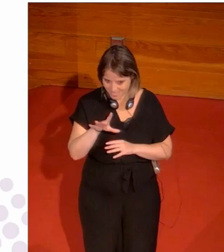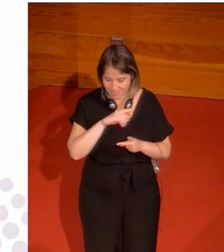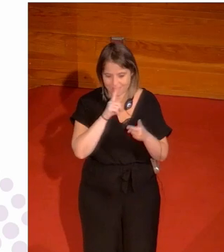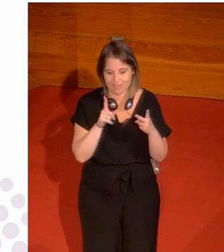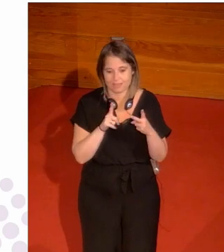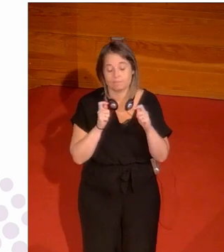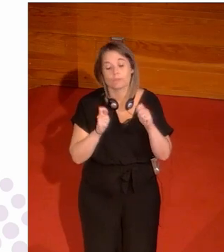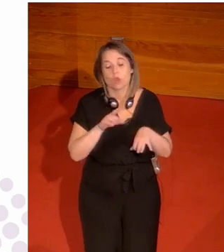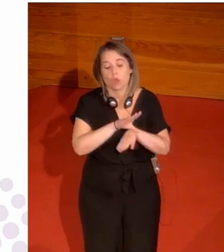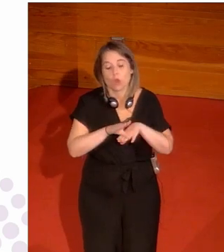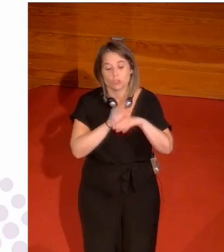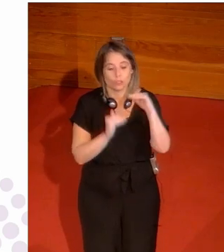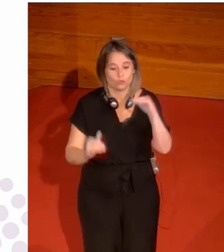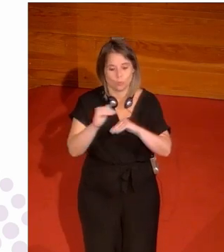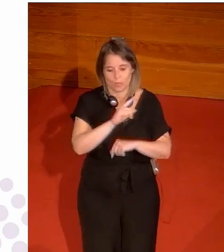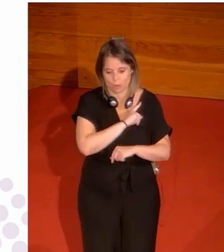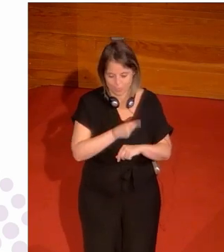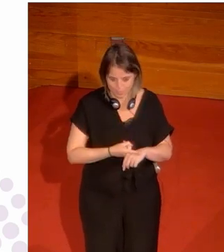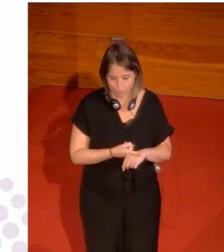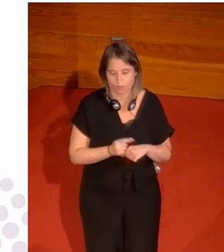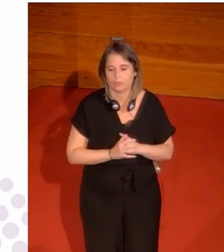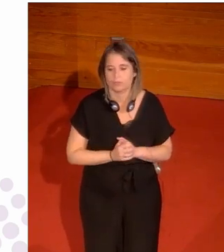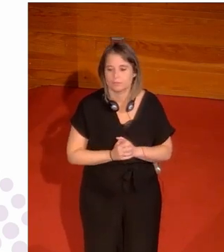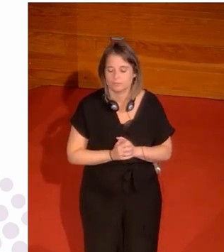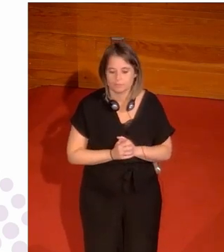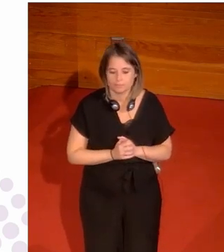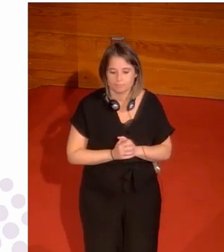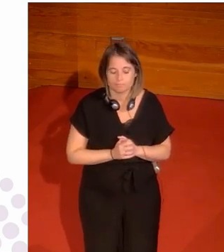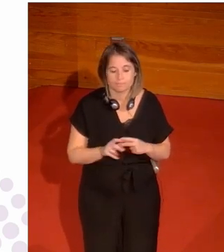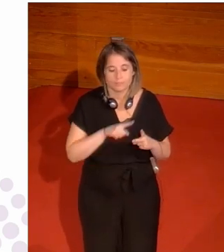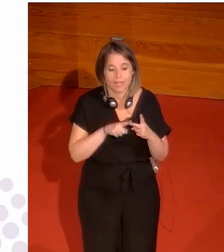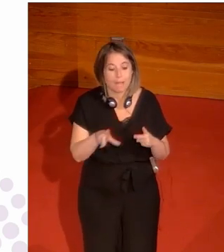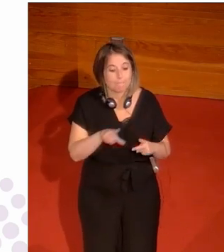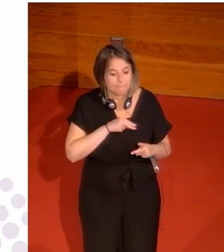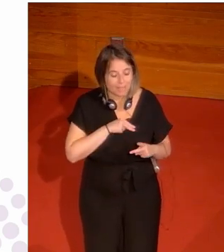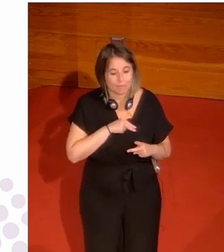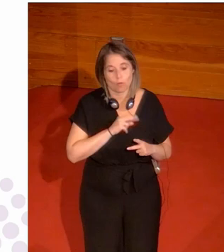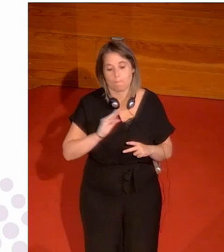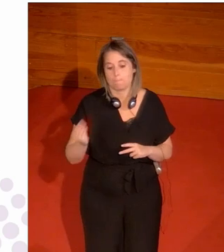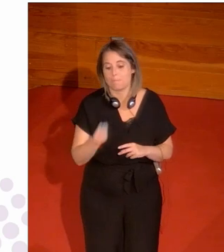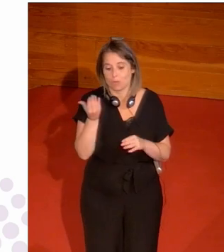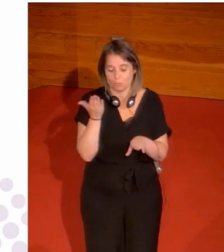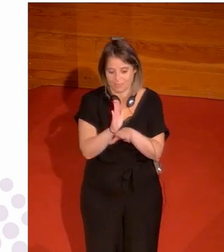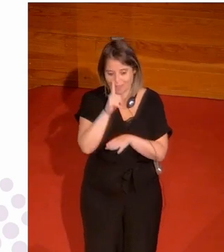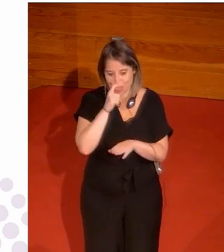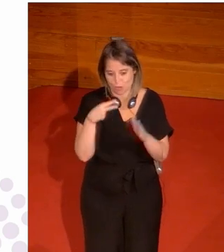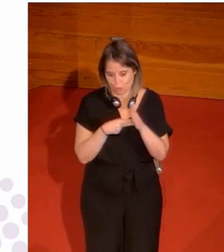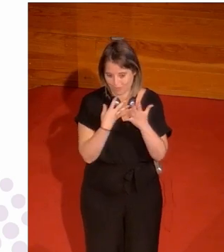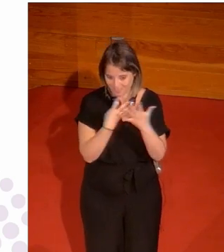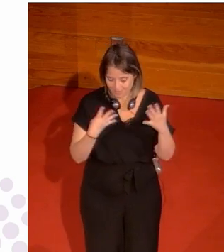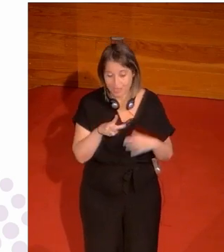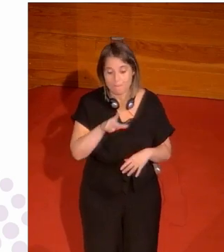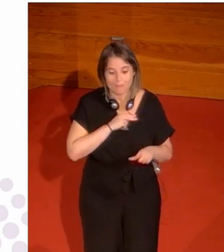otorgada por el Consejo Superior de Deportes, el CSD, el Premio Ondas a la Mejor Presentadora en el año 2019, el